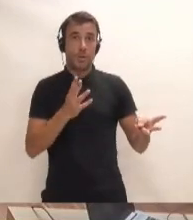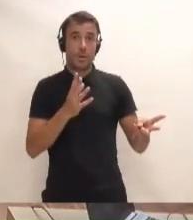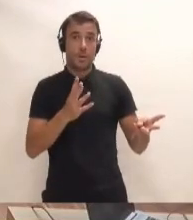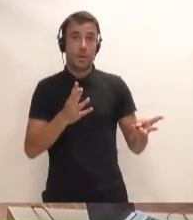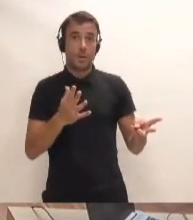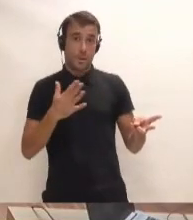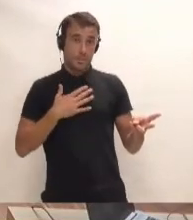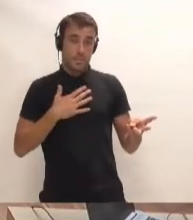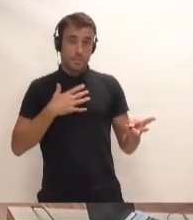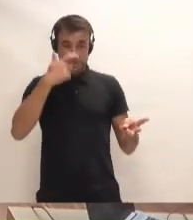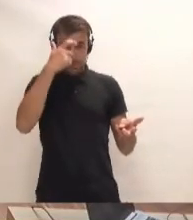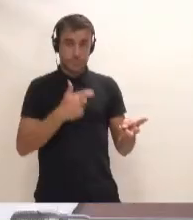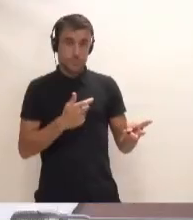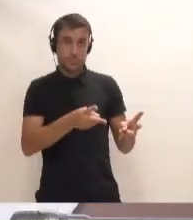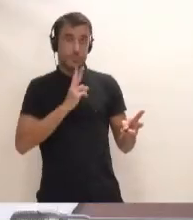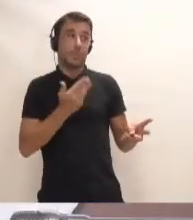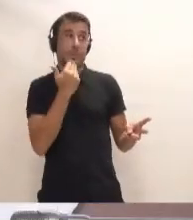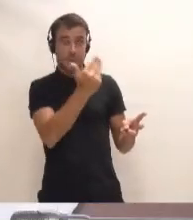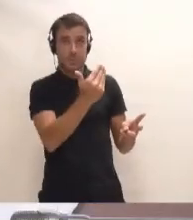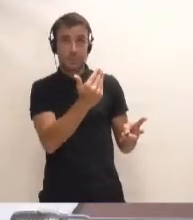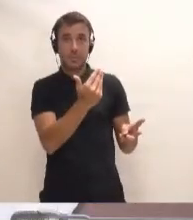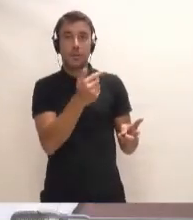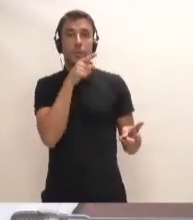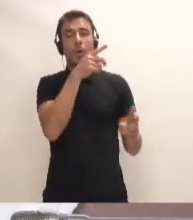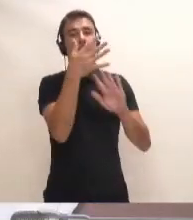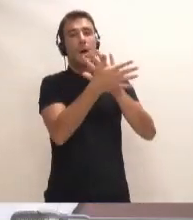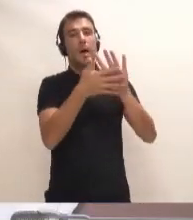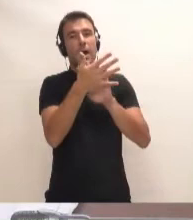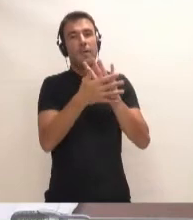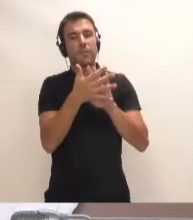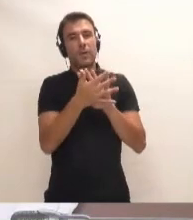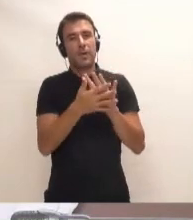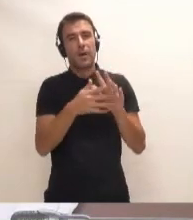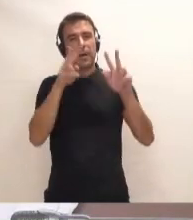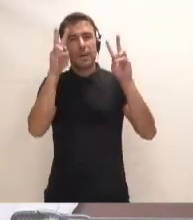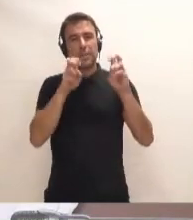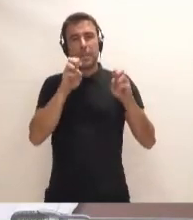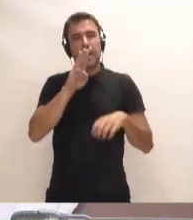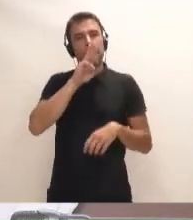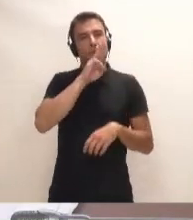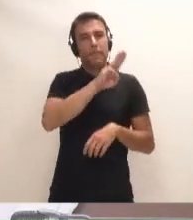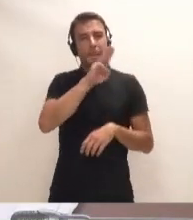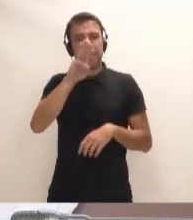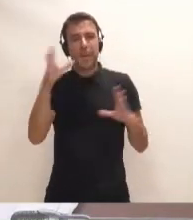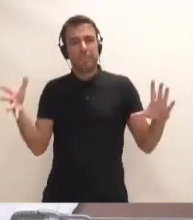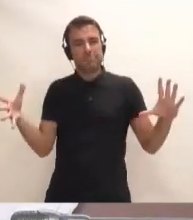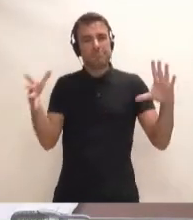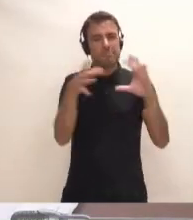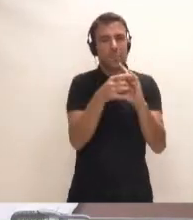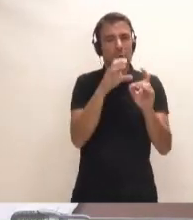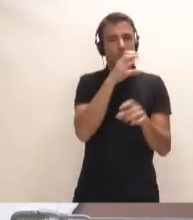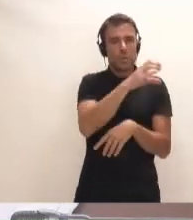por mi persona. Habla usted de la estela del Partido Popular con respecto a Coalición Canaria.